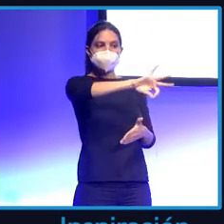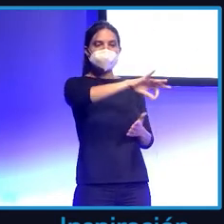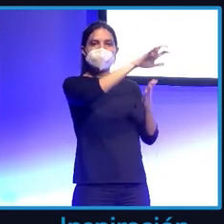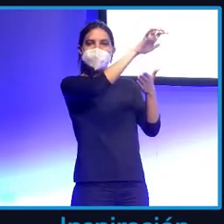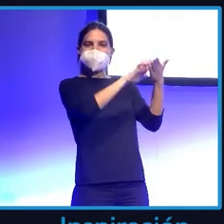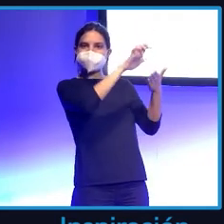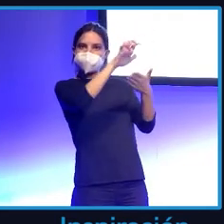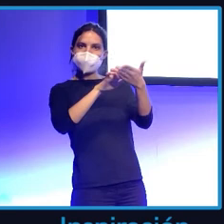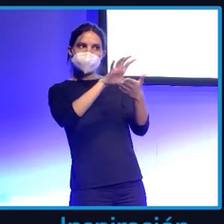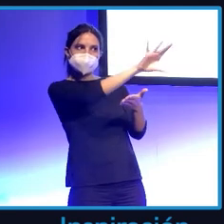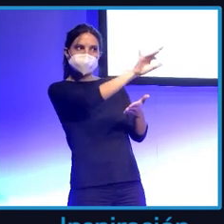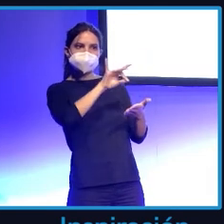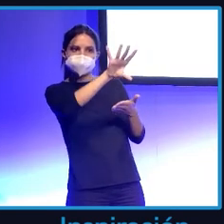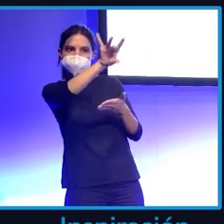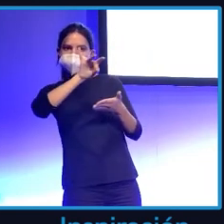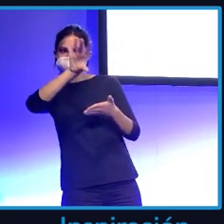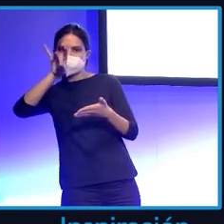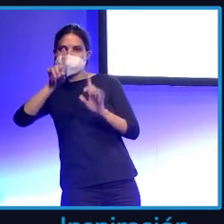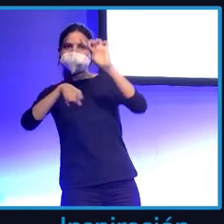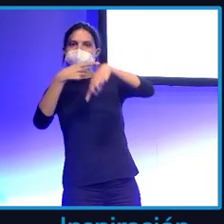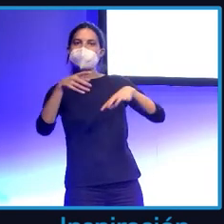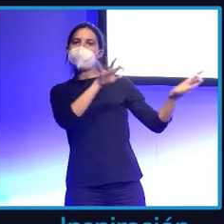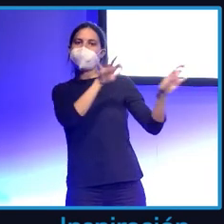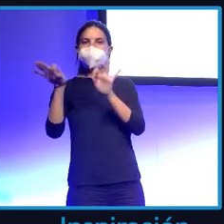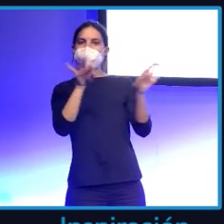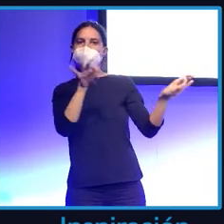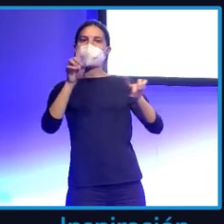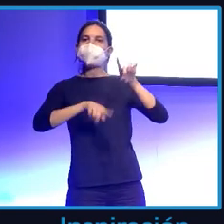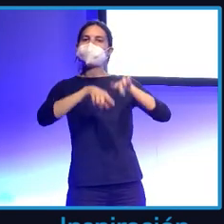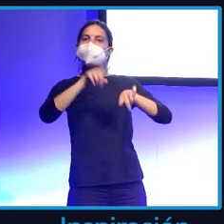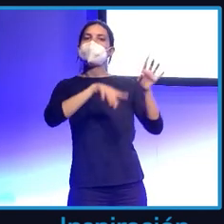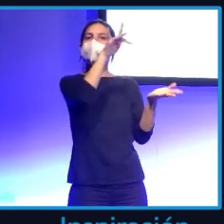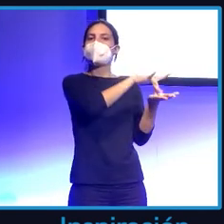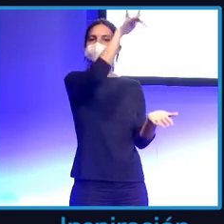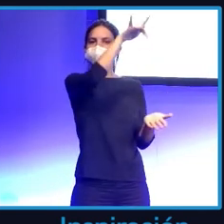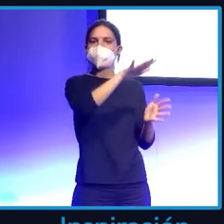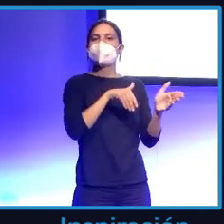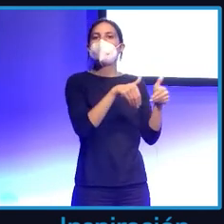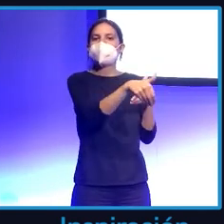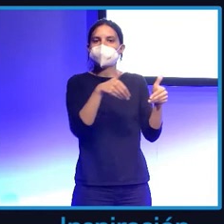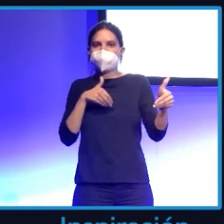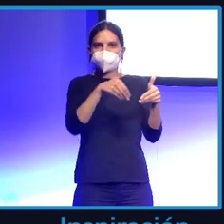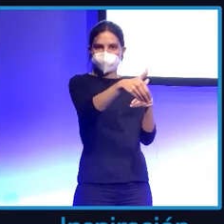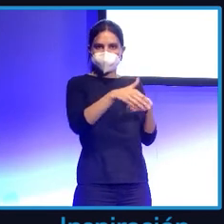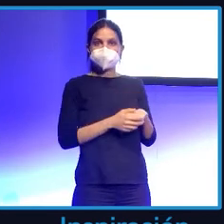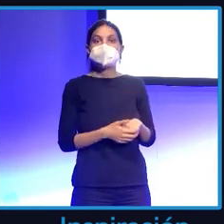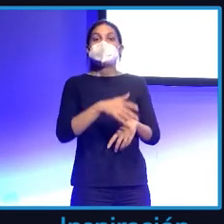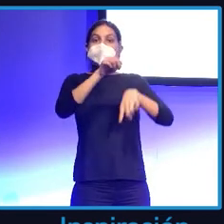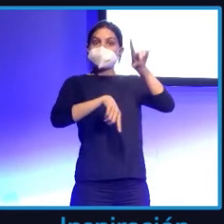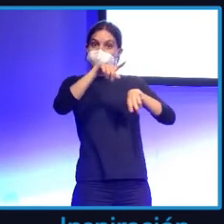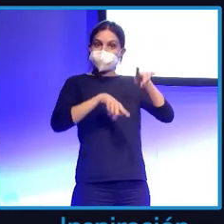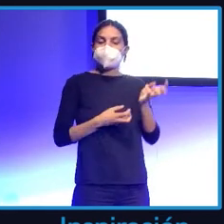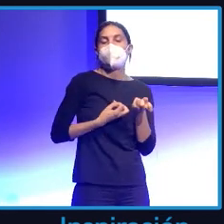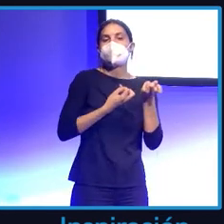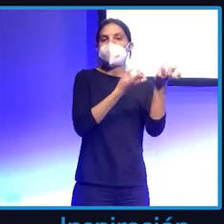según la fecha de publicación. Y luego, pues, según vayamos extrayendo información, vamos a